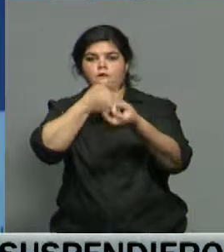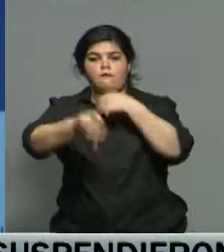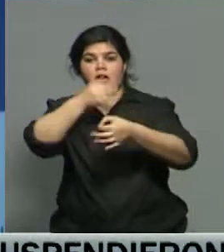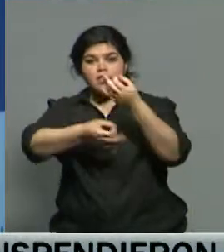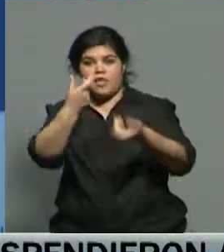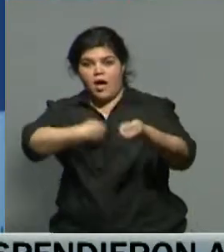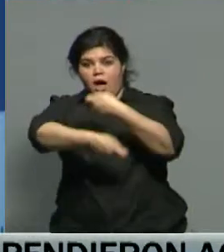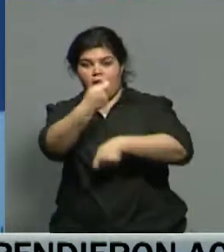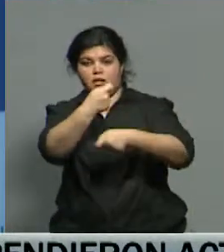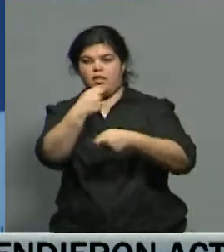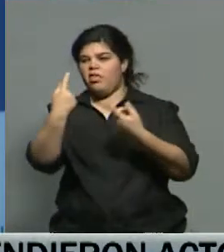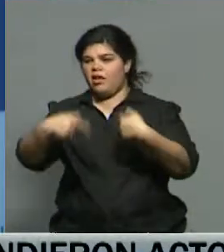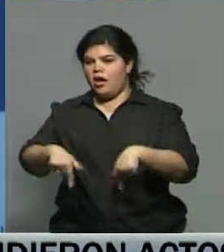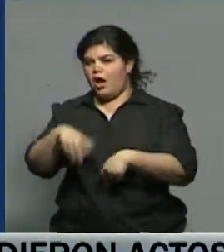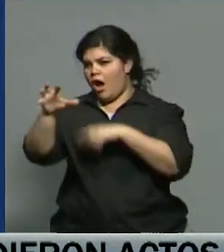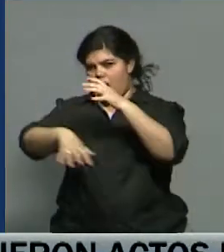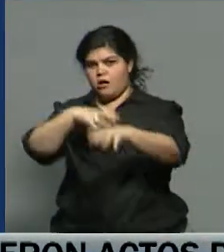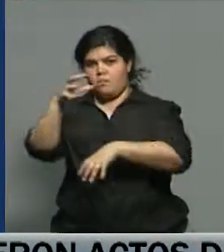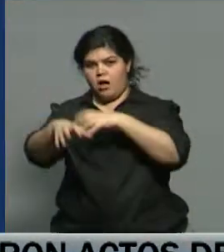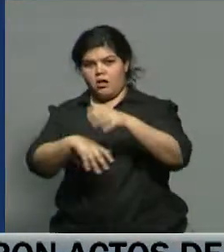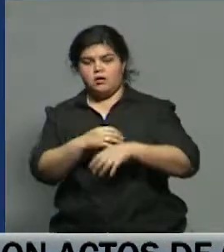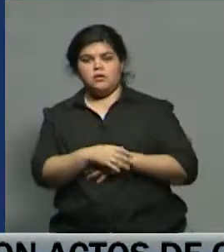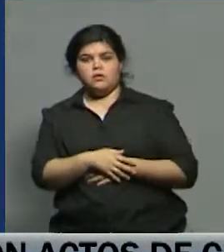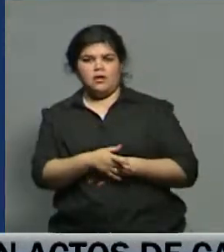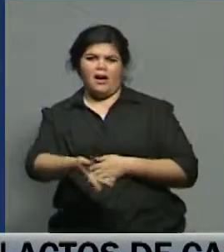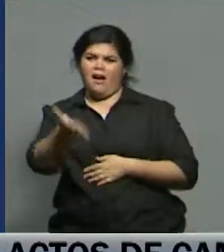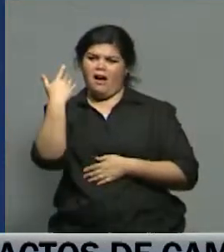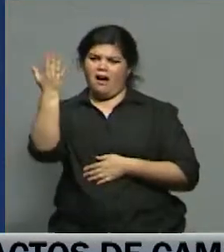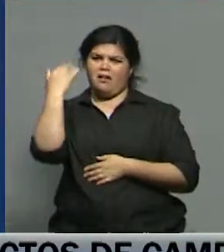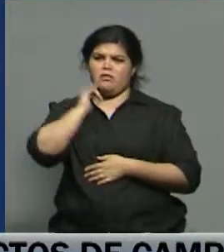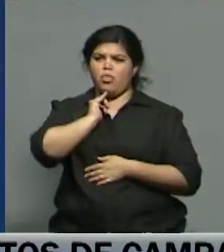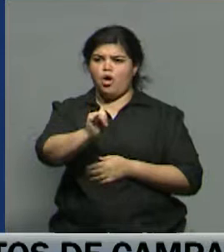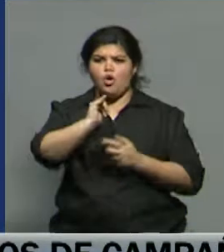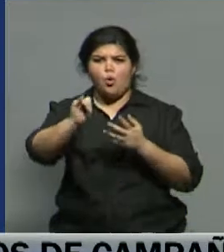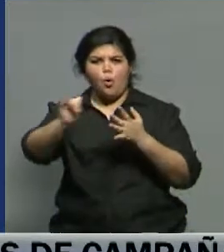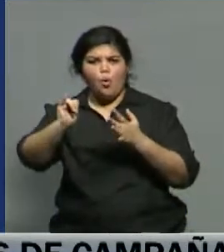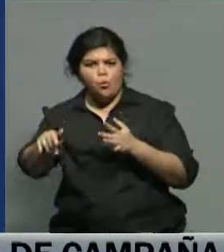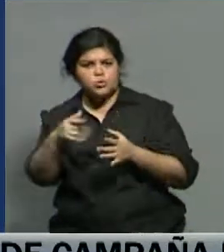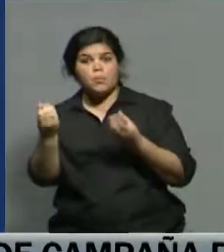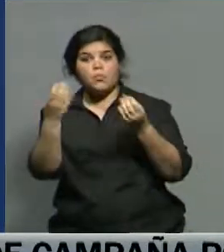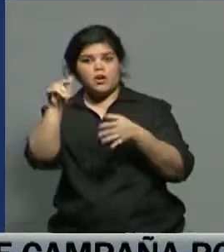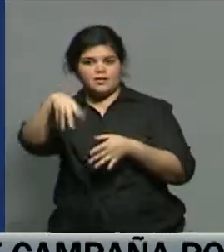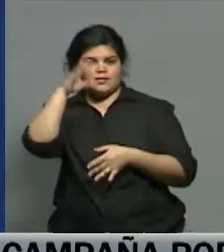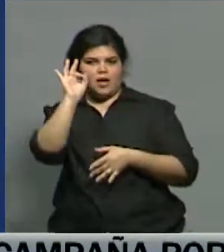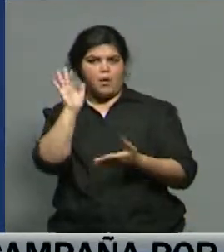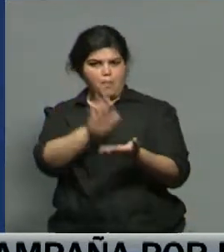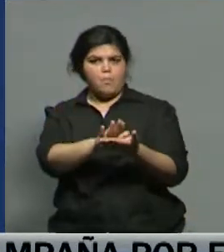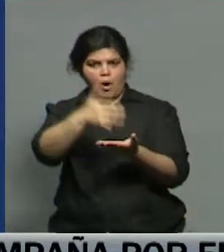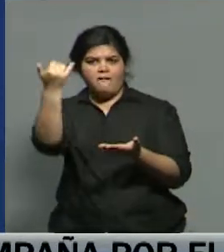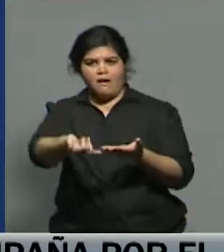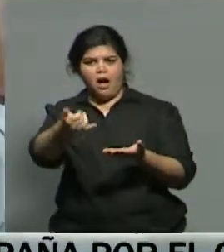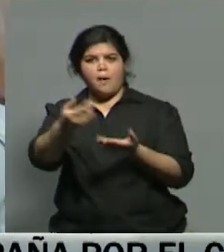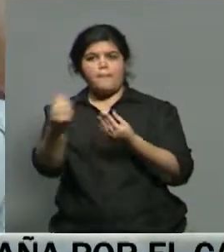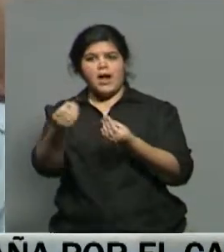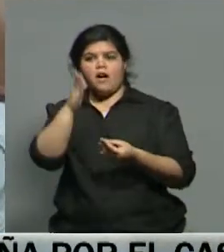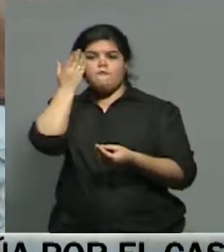De fauna, perdón, de fauna silvestre. Es algo que venimos denunciando hace varios años. Esto porque consideramos que sobran pruebas y fundamentos para decir